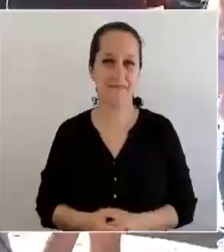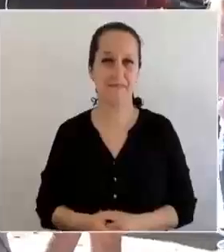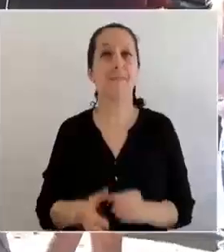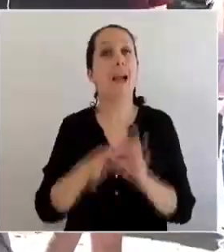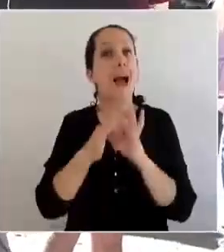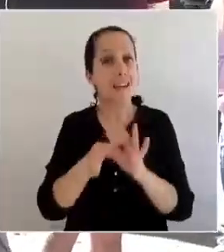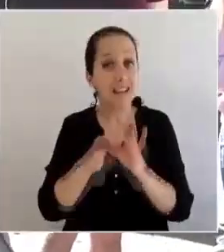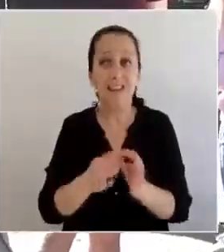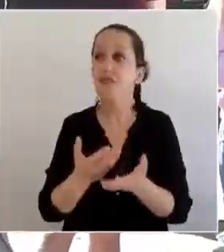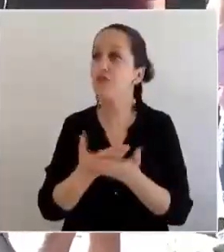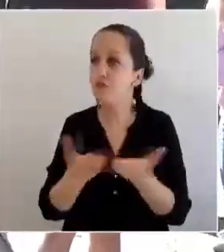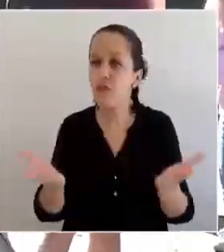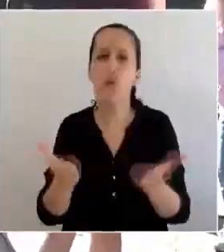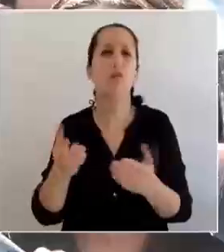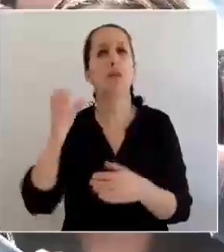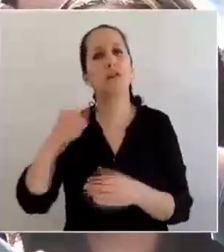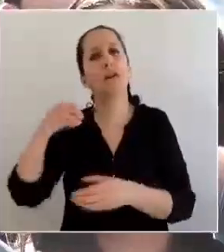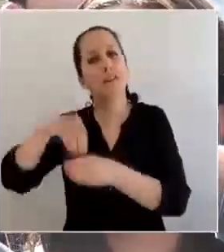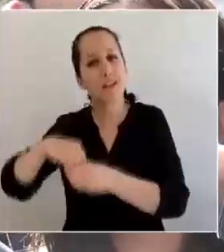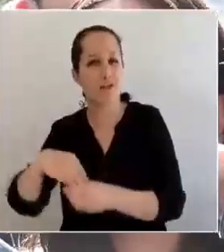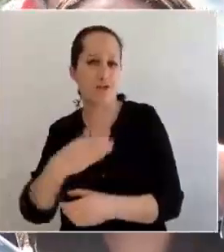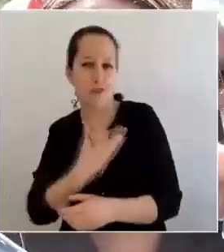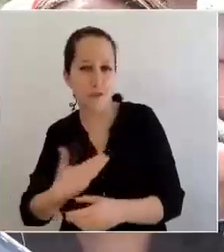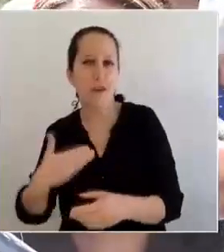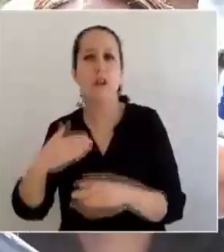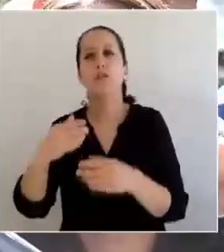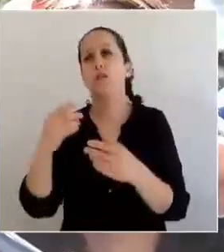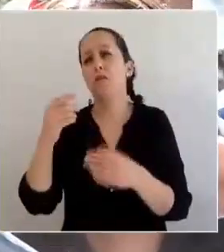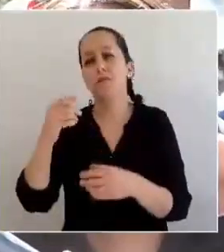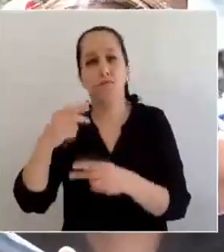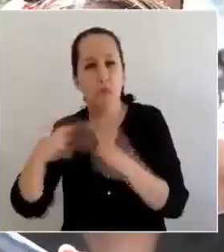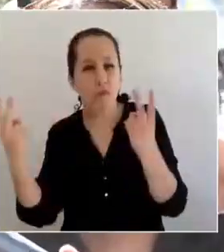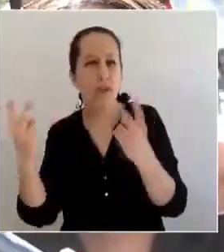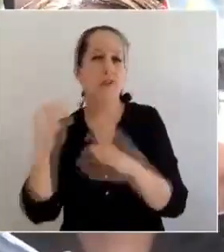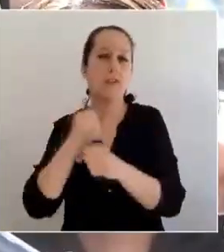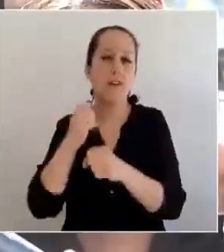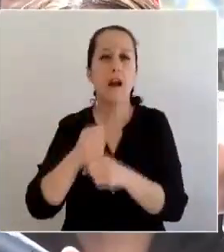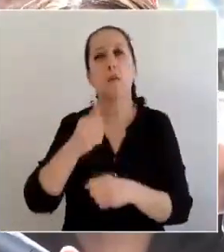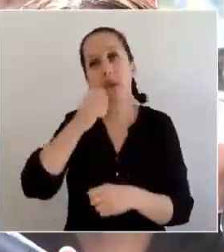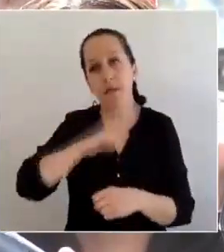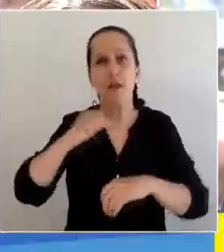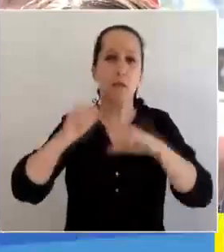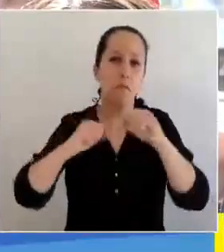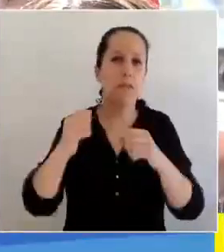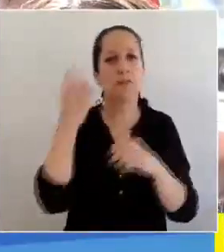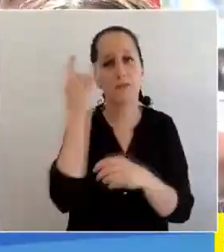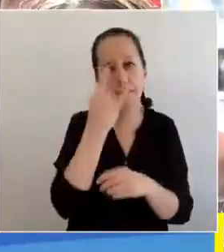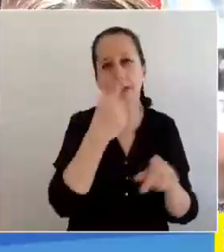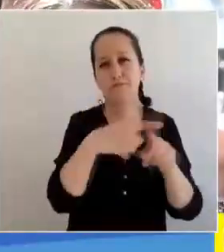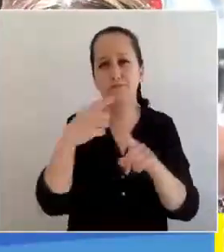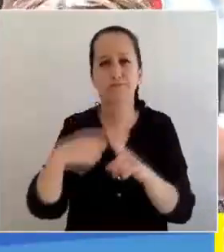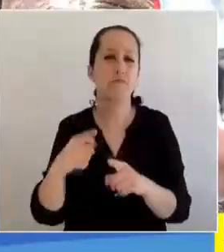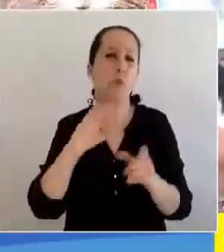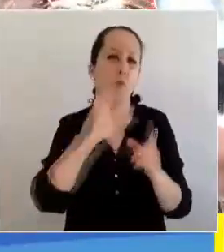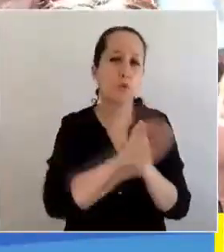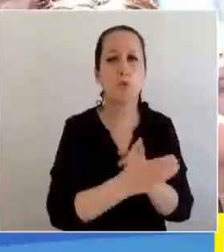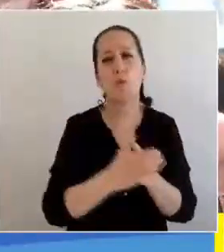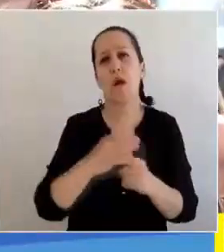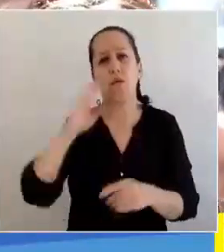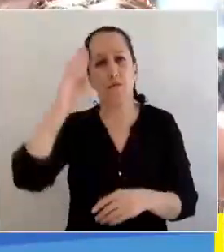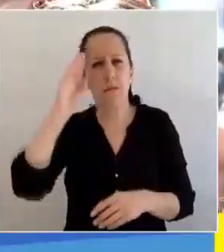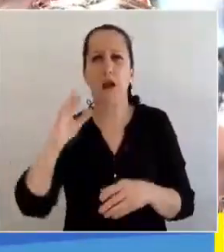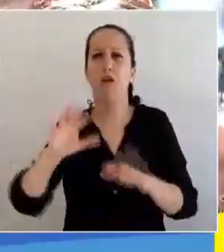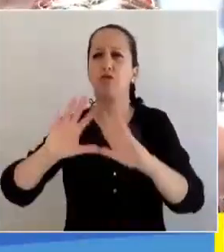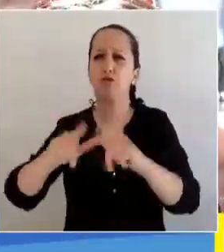Agradecer también a todas y todos, al mundo público, al mundo privado, a la academia, a las instituciones vinculadas a la cultura, al mundo uniformado,